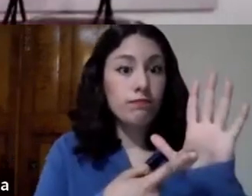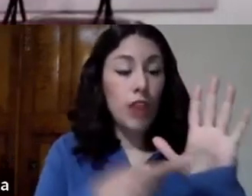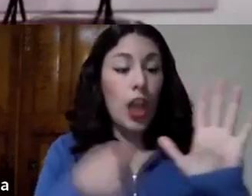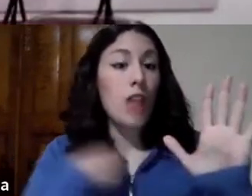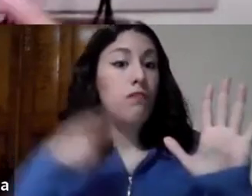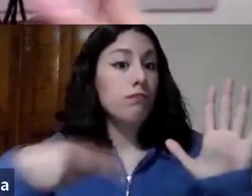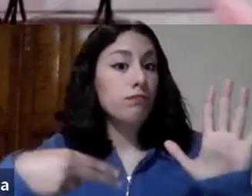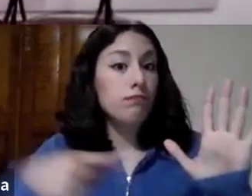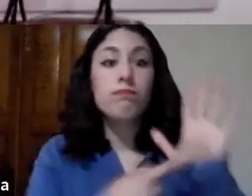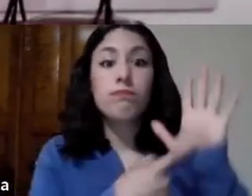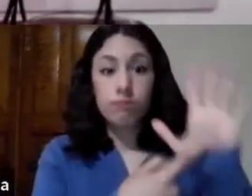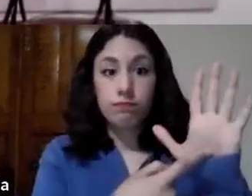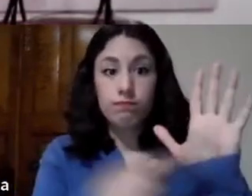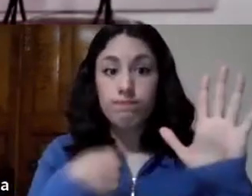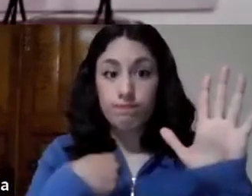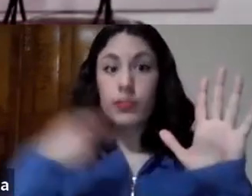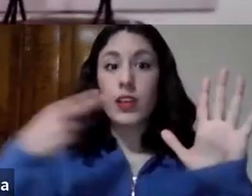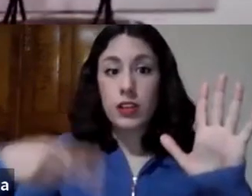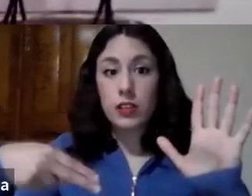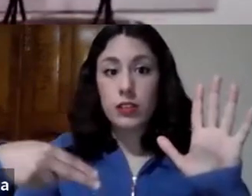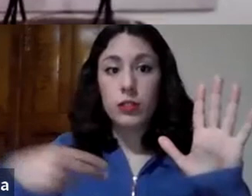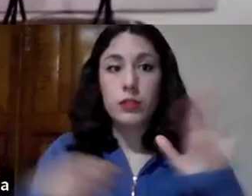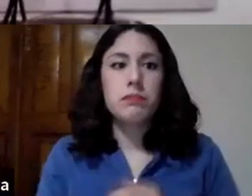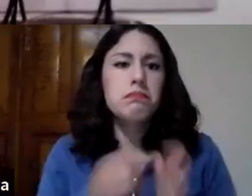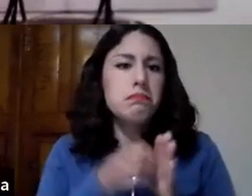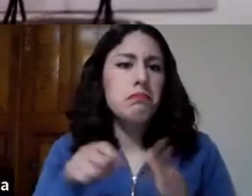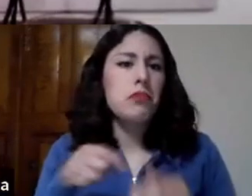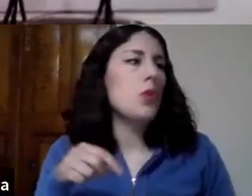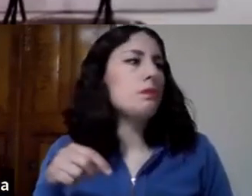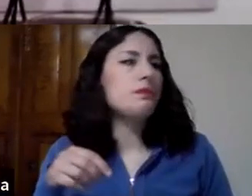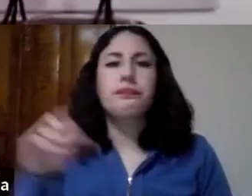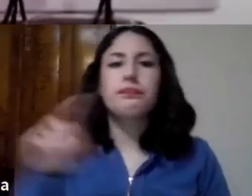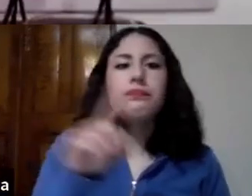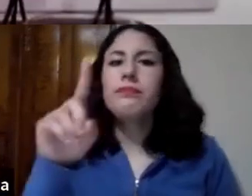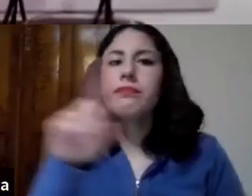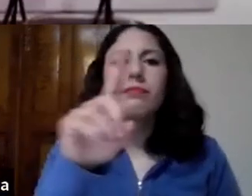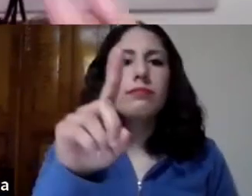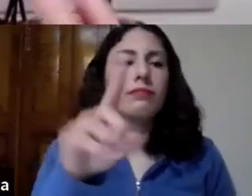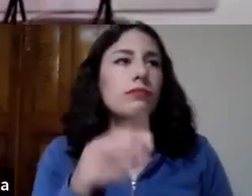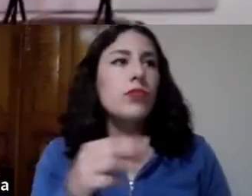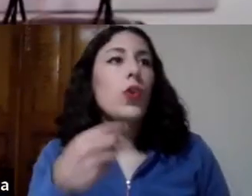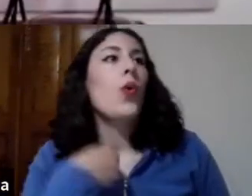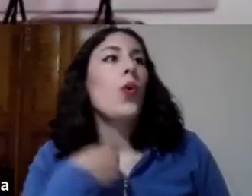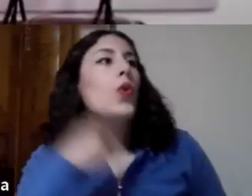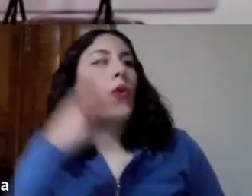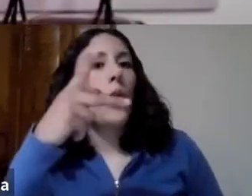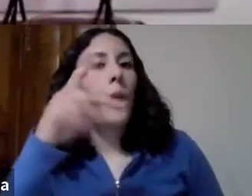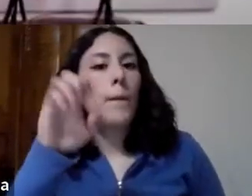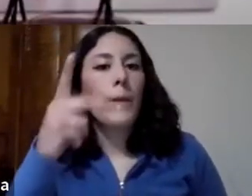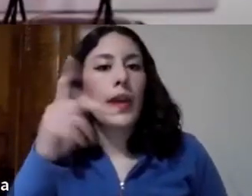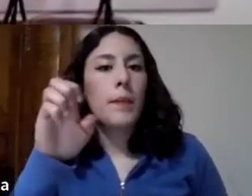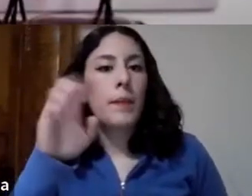ese es mi nombre yo voy por la vida diciendo yo soy Pepe Ruiz